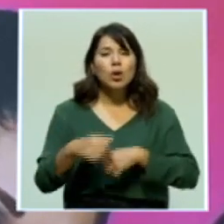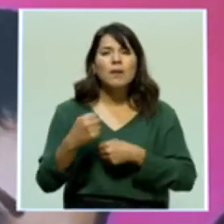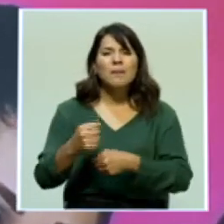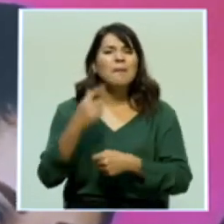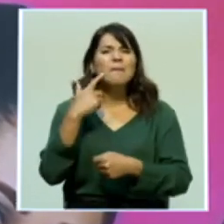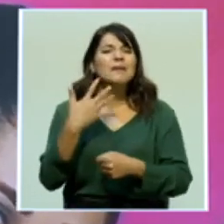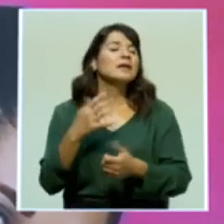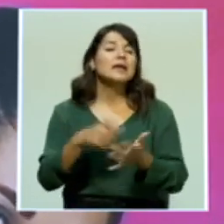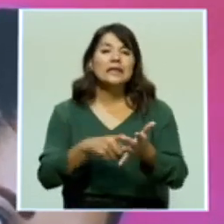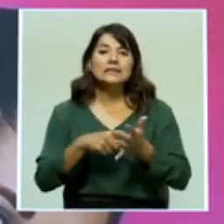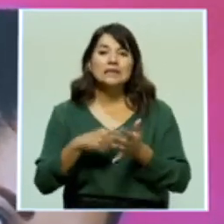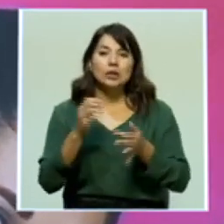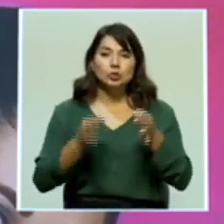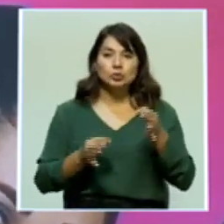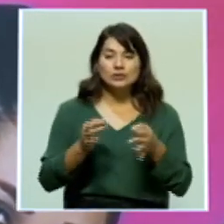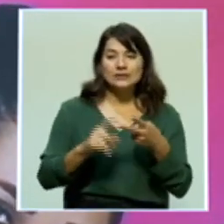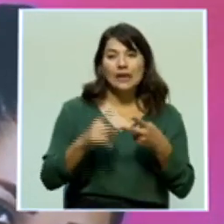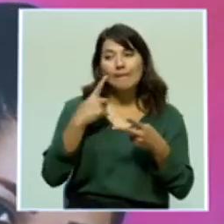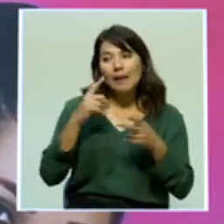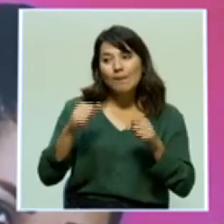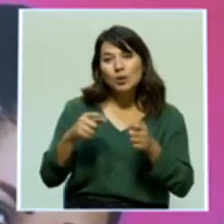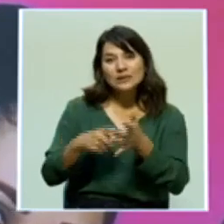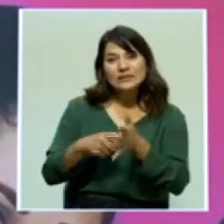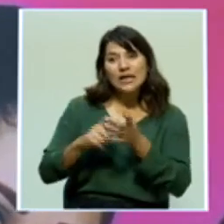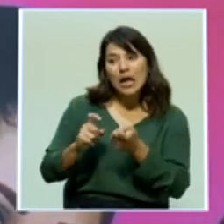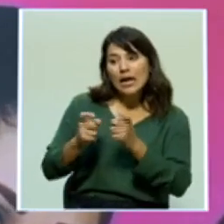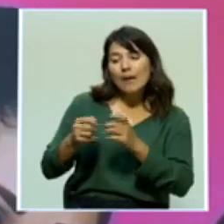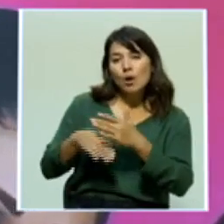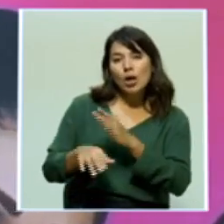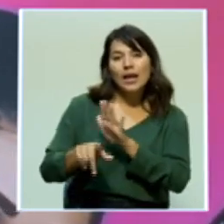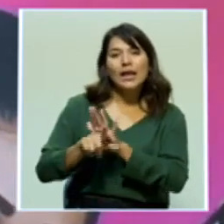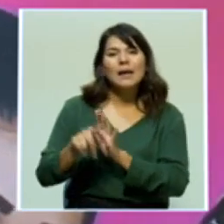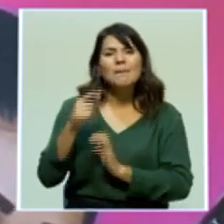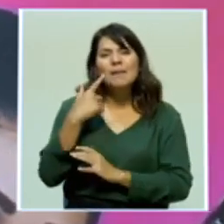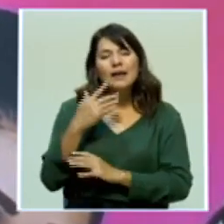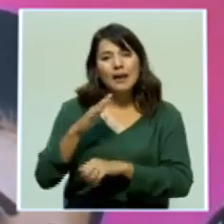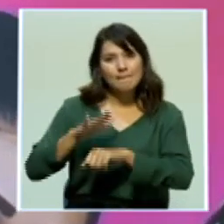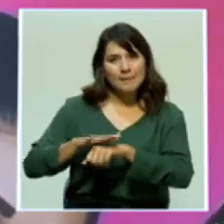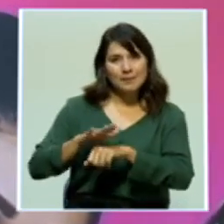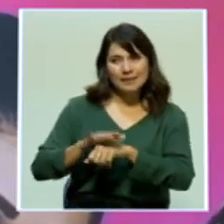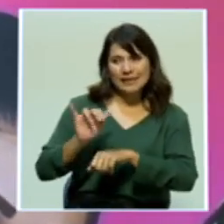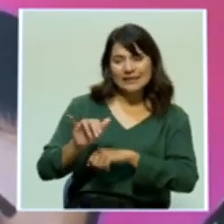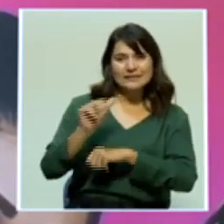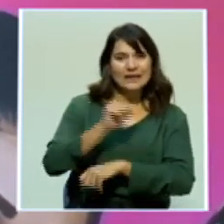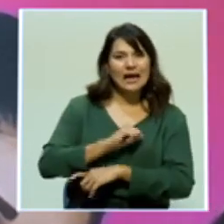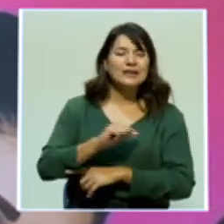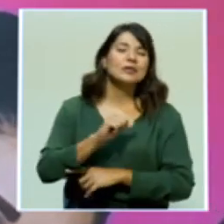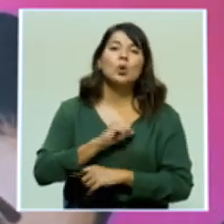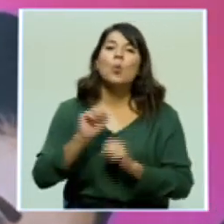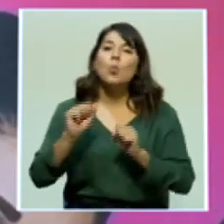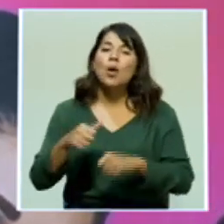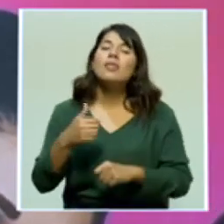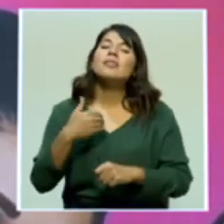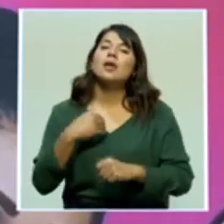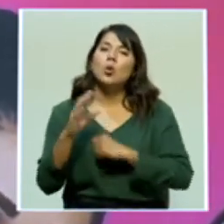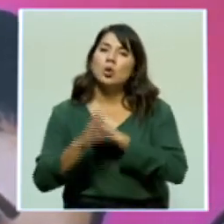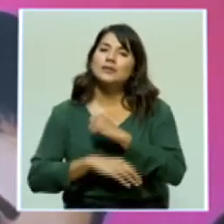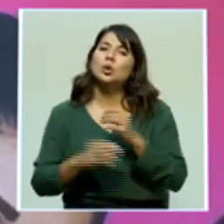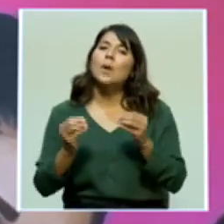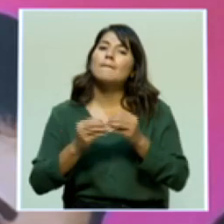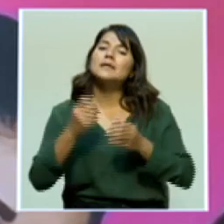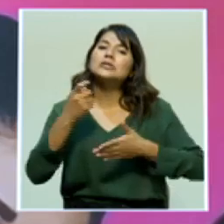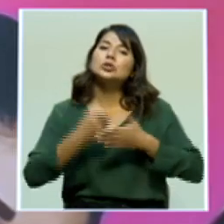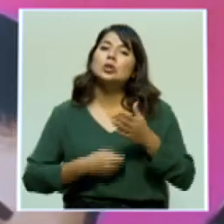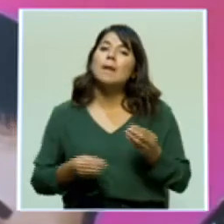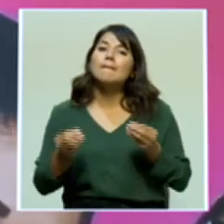justicia, para exigir un cambio próximo en la ley que nos permita que este tipo de actos tenga un desenlace muchísimo más